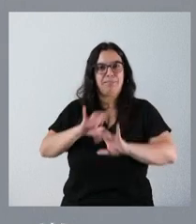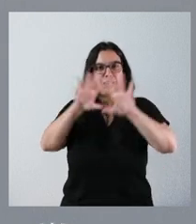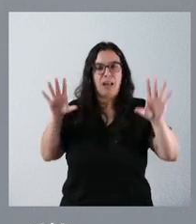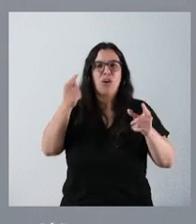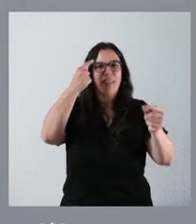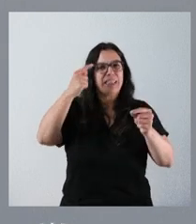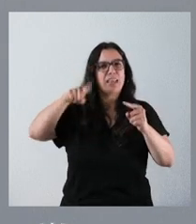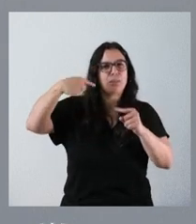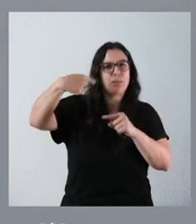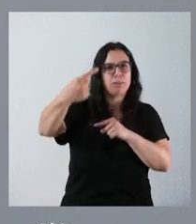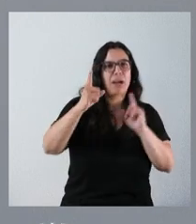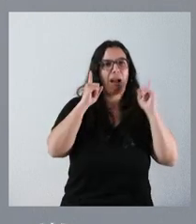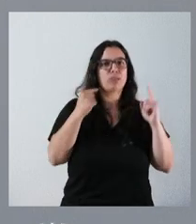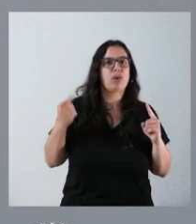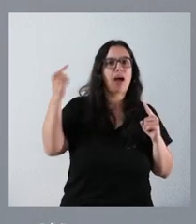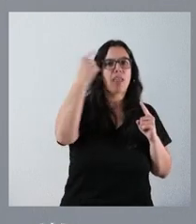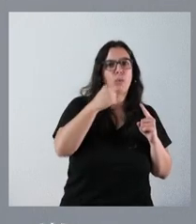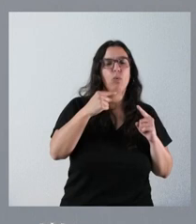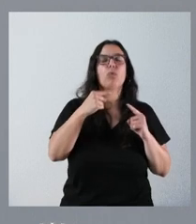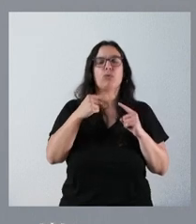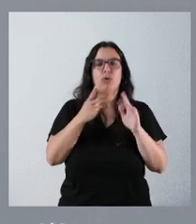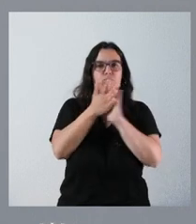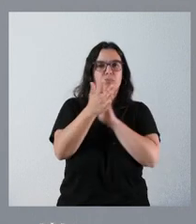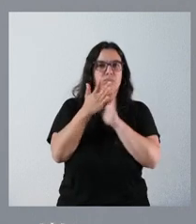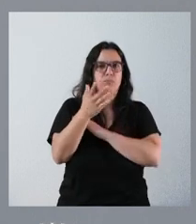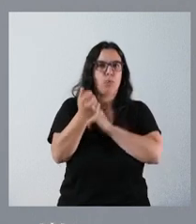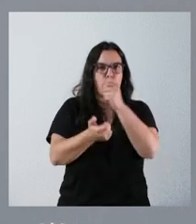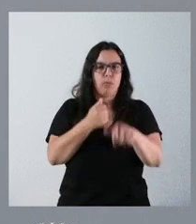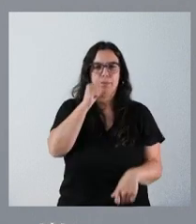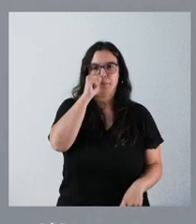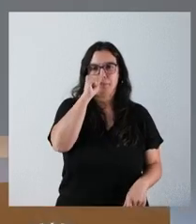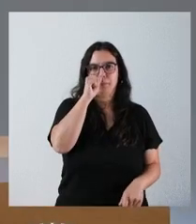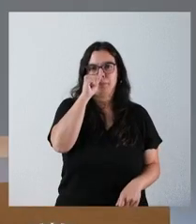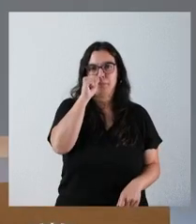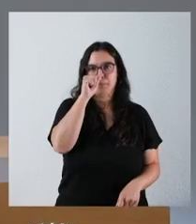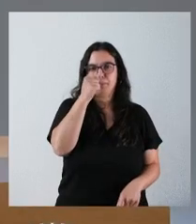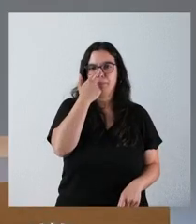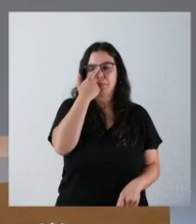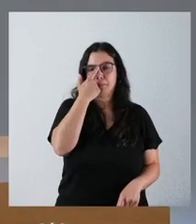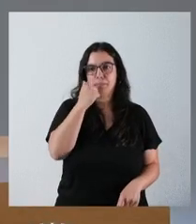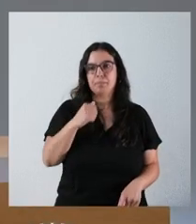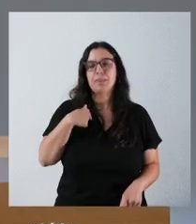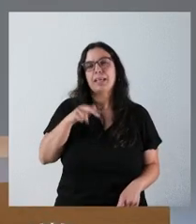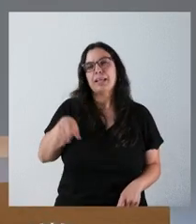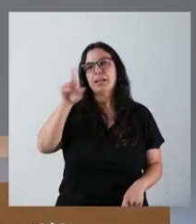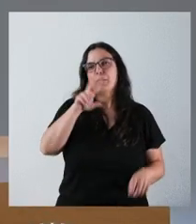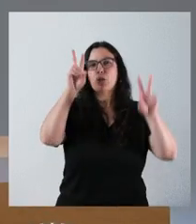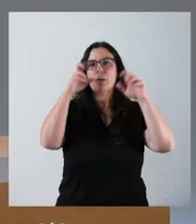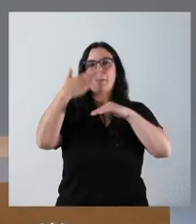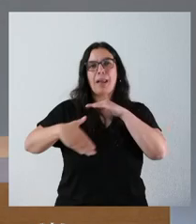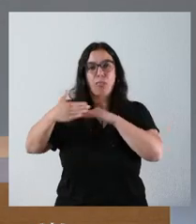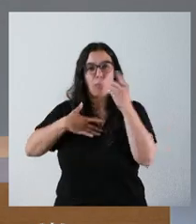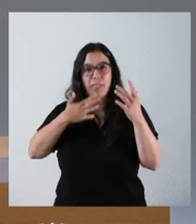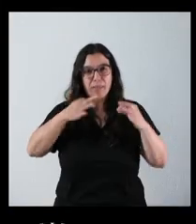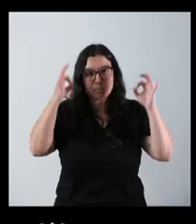detalle, caso a caso, de cada una de las actuaciones a medida que se vayan completando. Sí, bueno, le insisto por el tema de los plazos, si nos puede